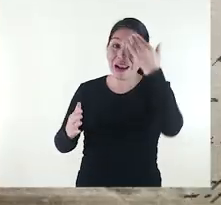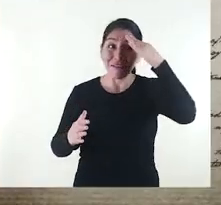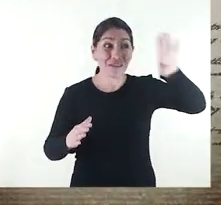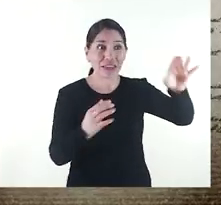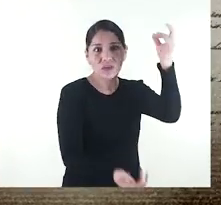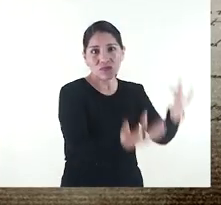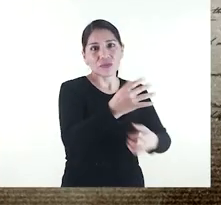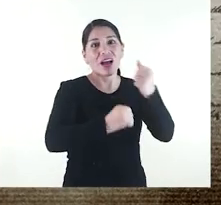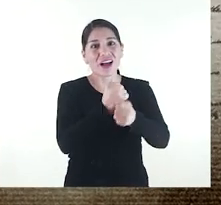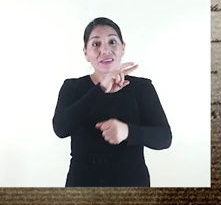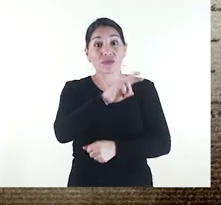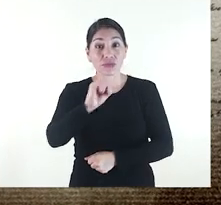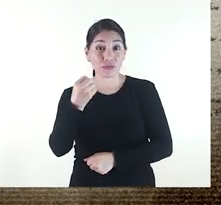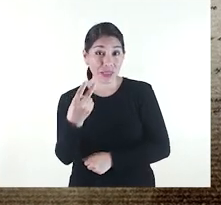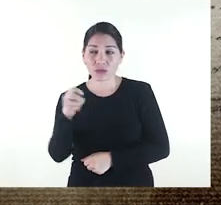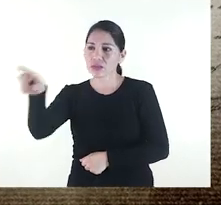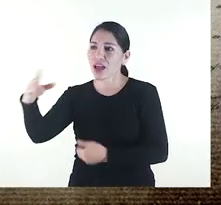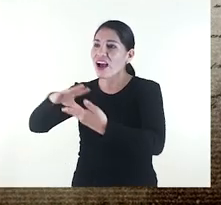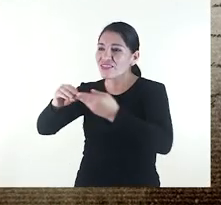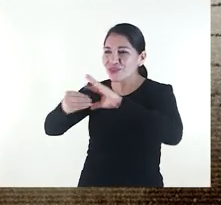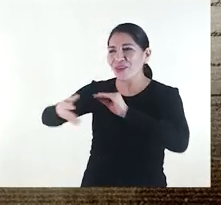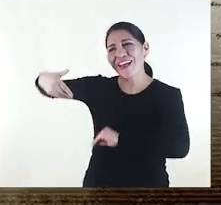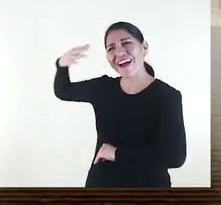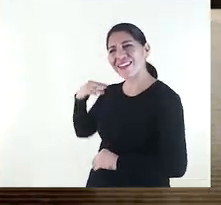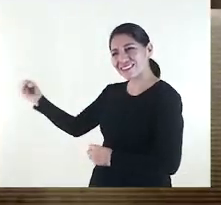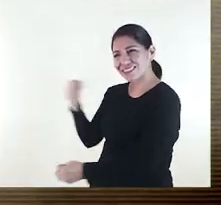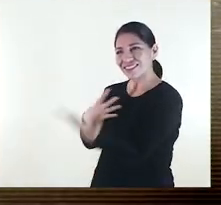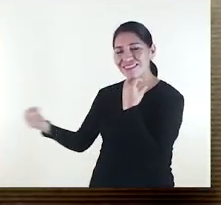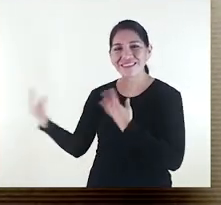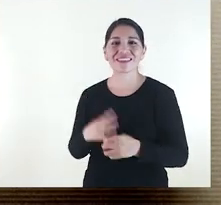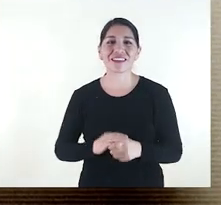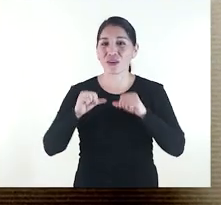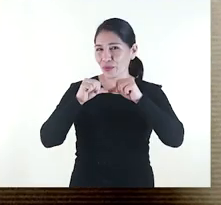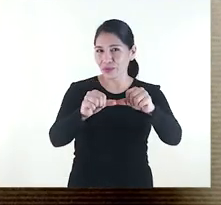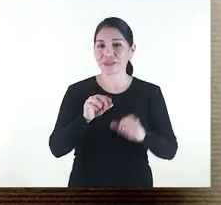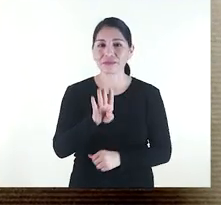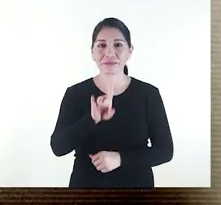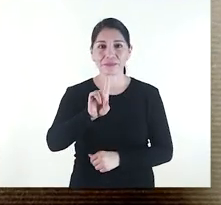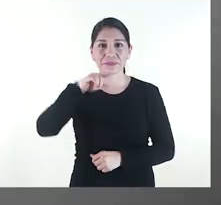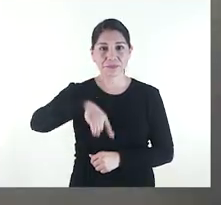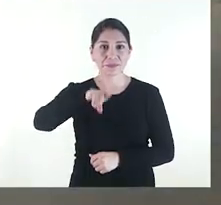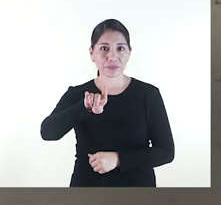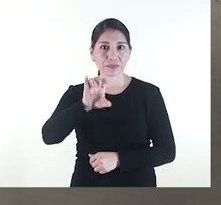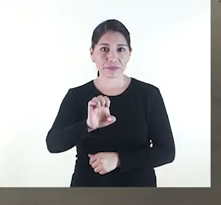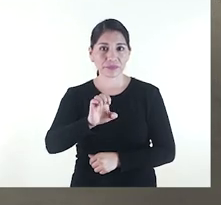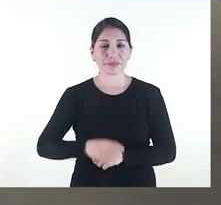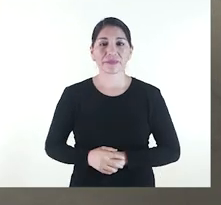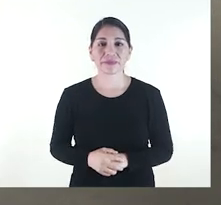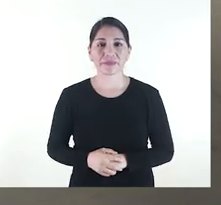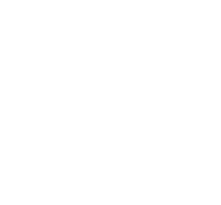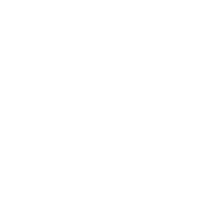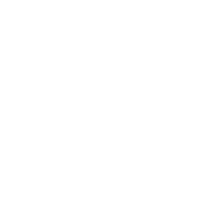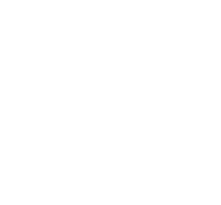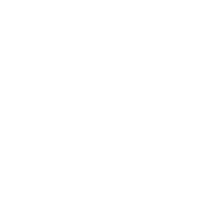en uno de sus frentes en el año 2012. El Buque es patrimonio por su historia y leyenda. El Buque.